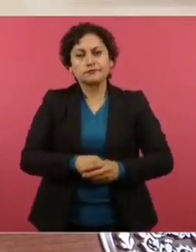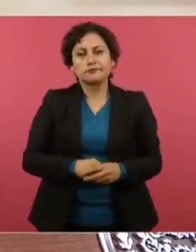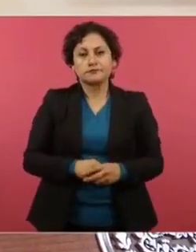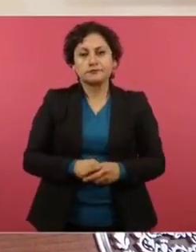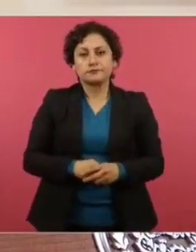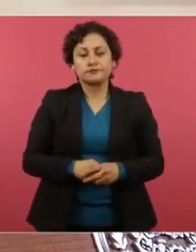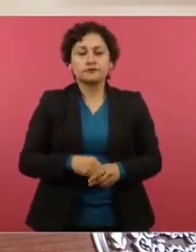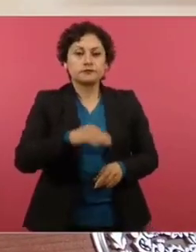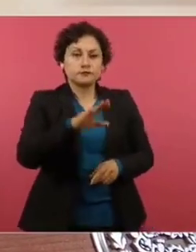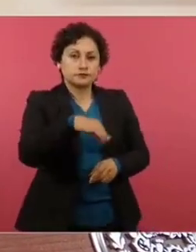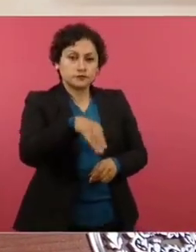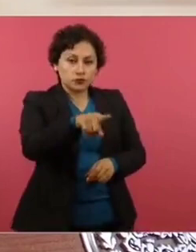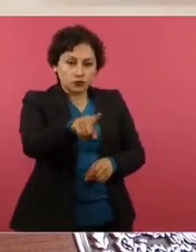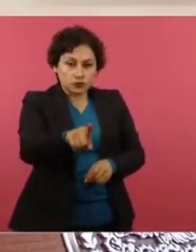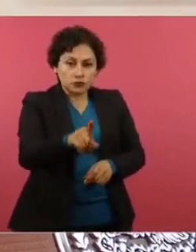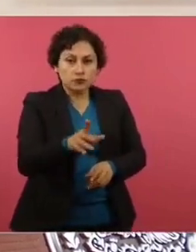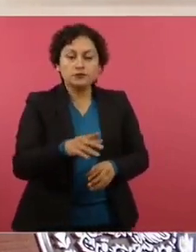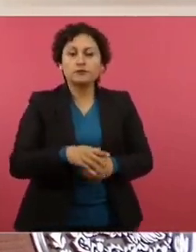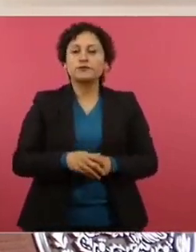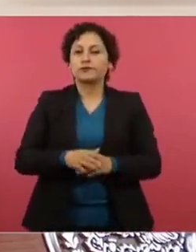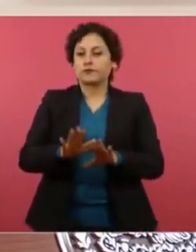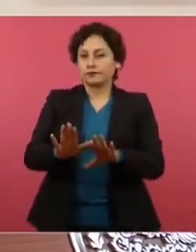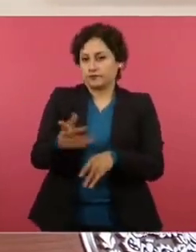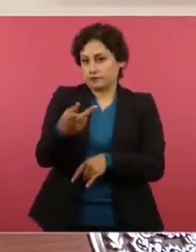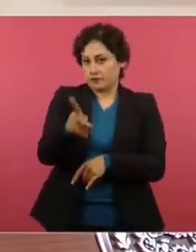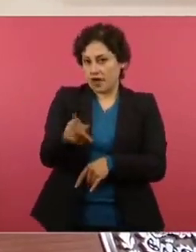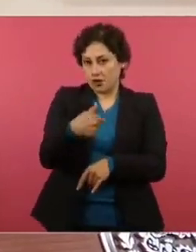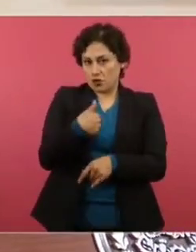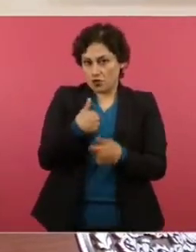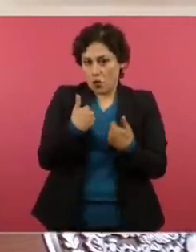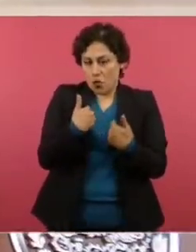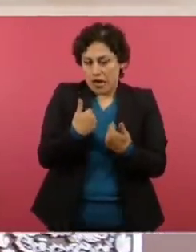¿Usted rechaza entonces que los favoritismos? Yo entiendo también de que,